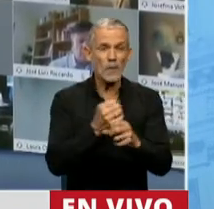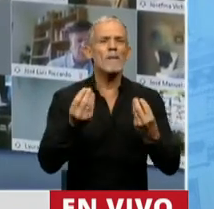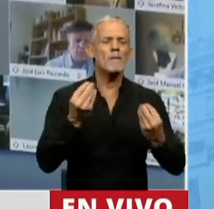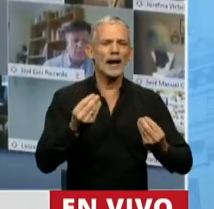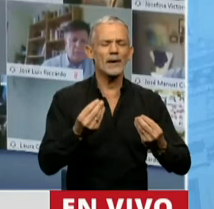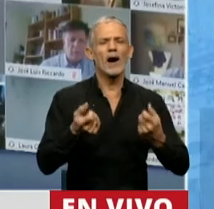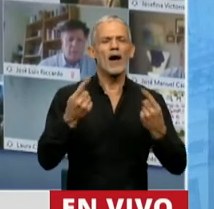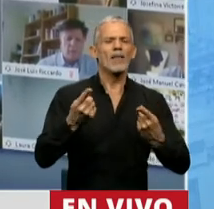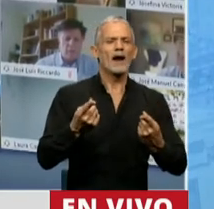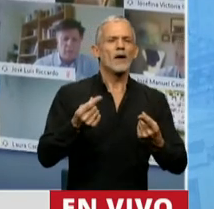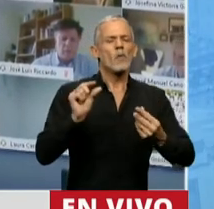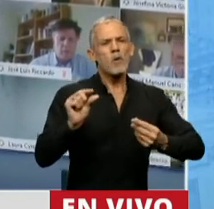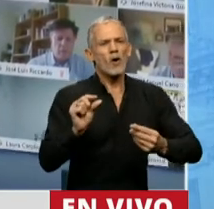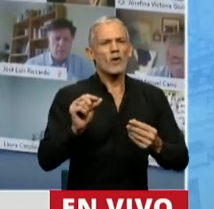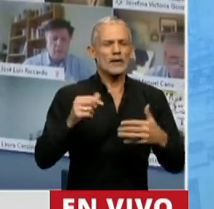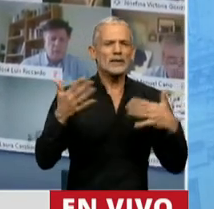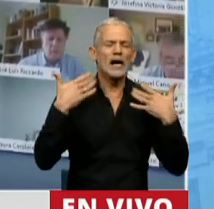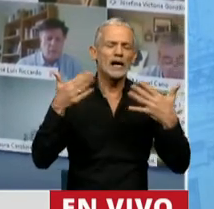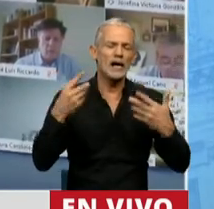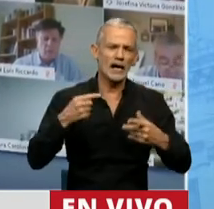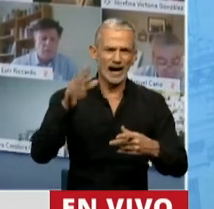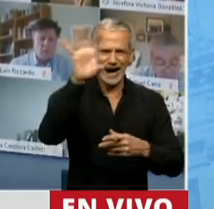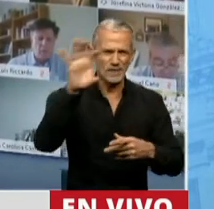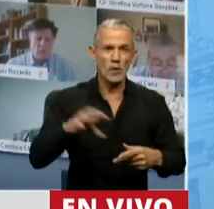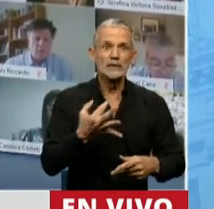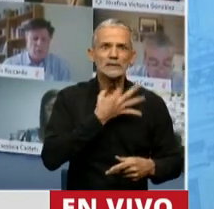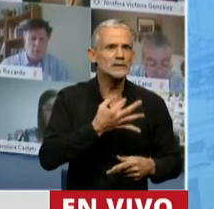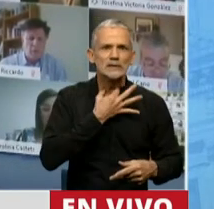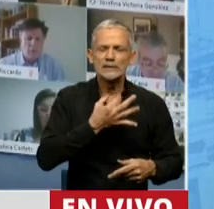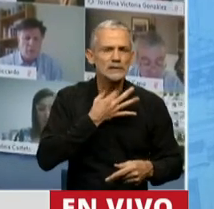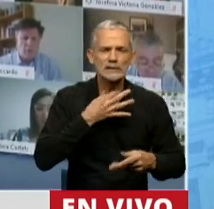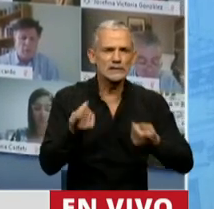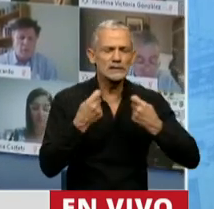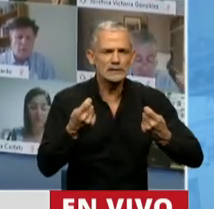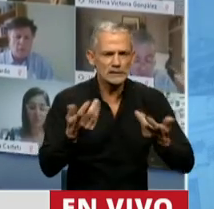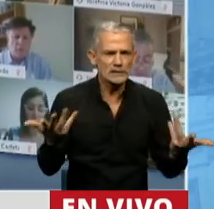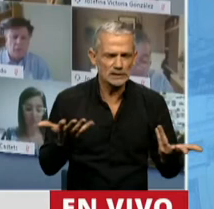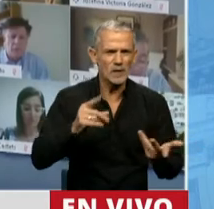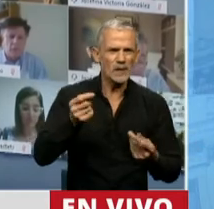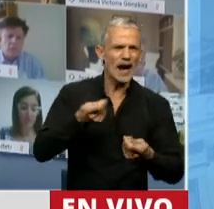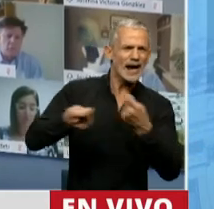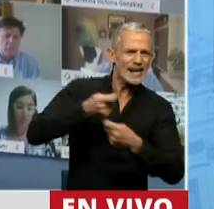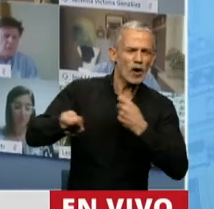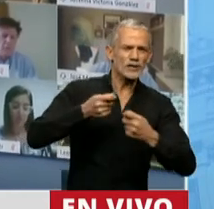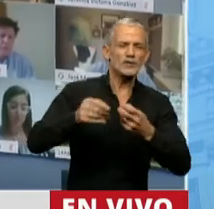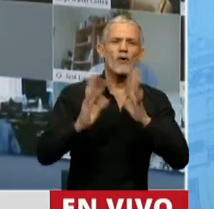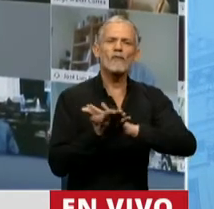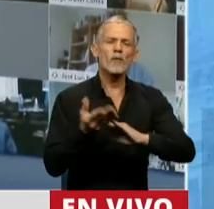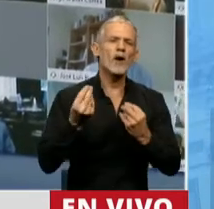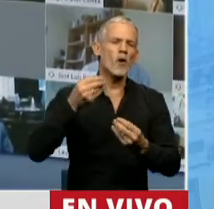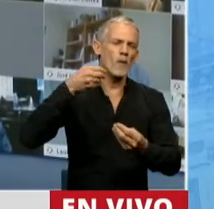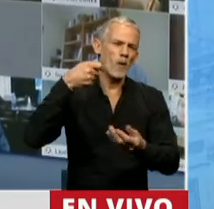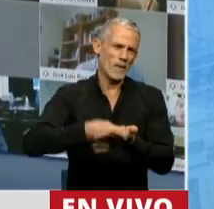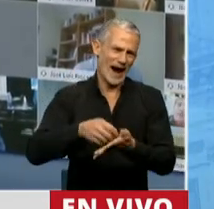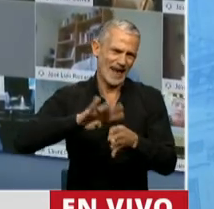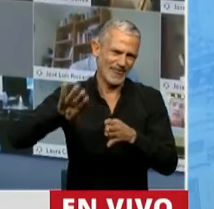un respiro también a través de él a las abogadas provincias y sus finanzas, mediante la renegociación de las condiciones que tiene